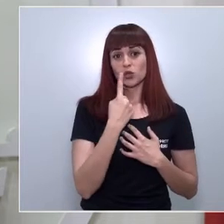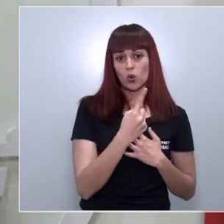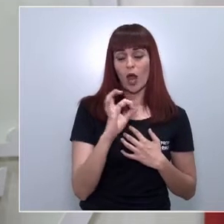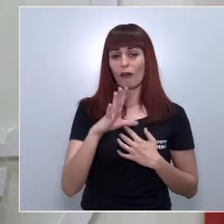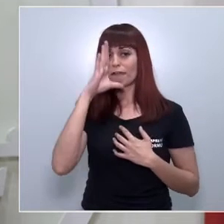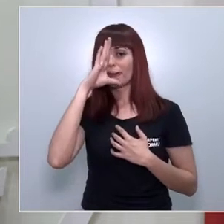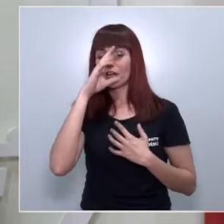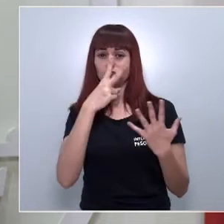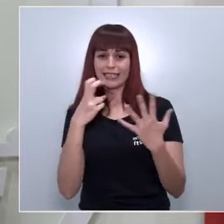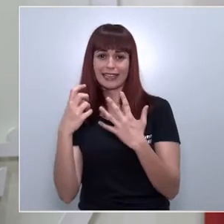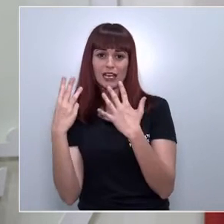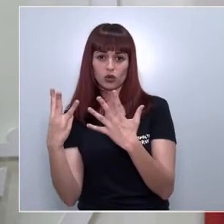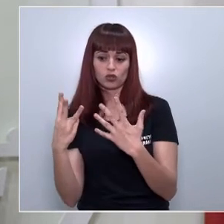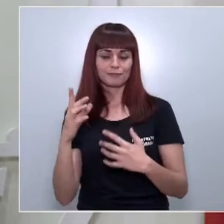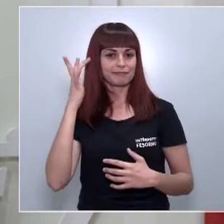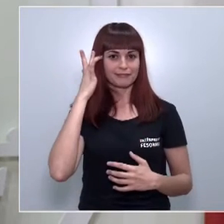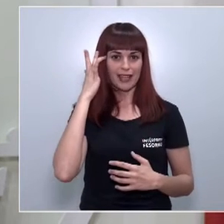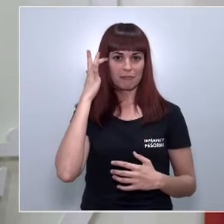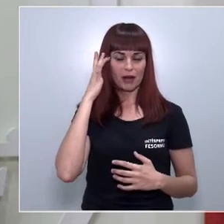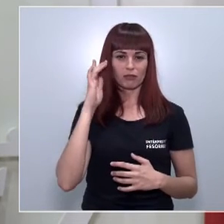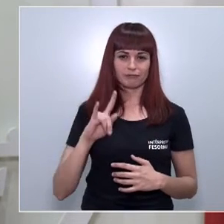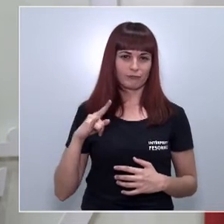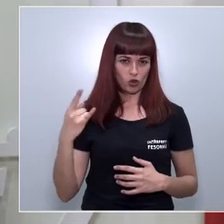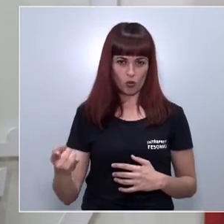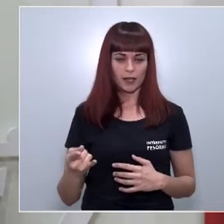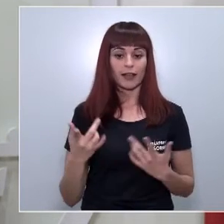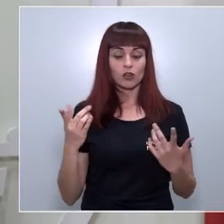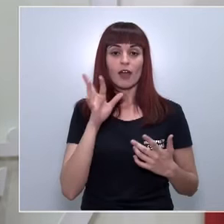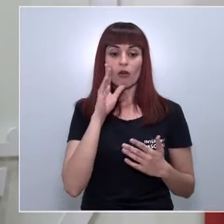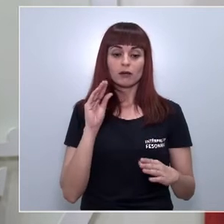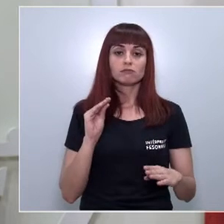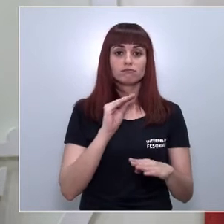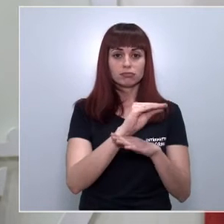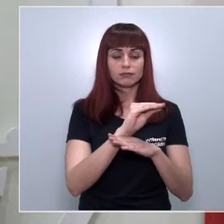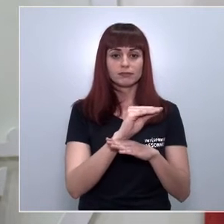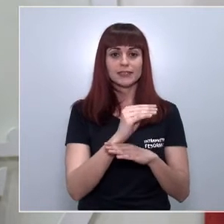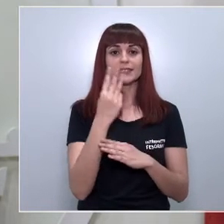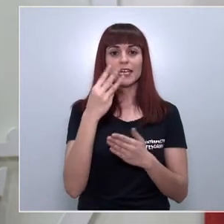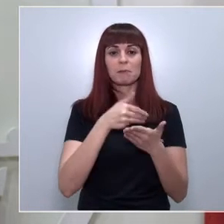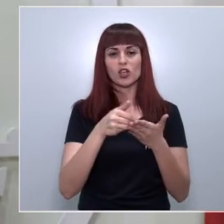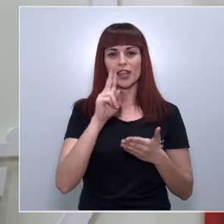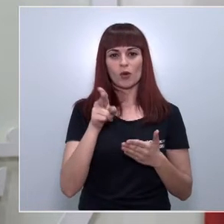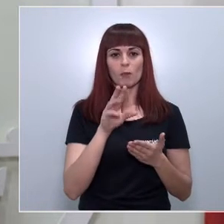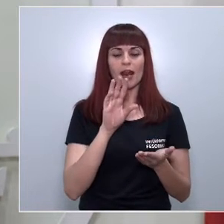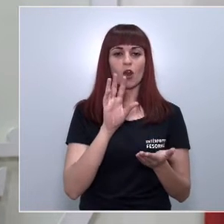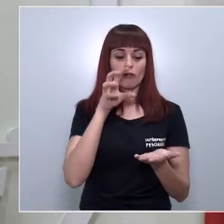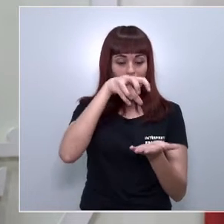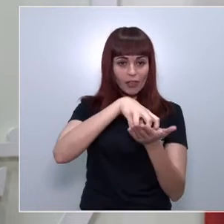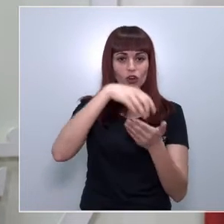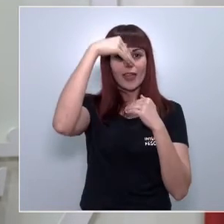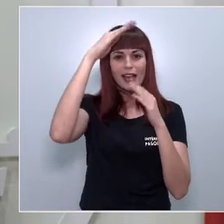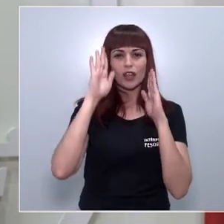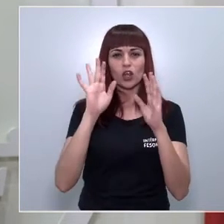febrero. Este decreto destinará 2,4 millones de euros a la red de centros y puntos de atención especializada